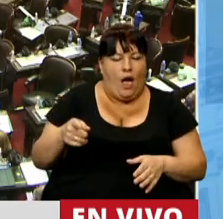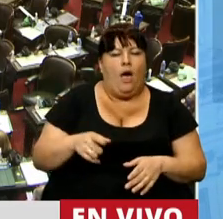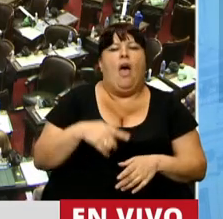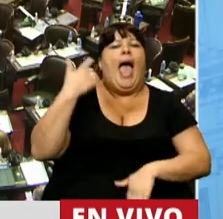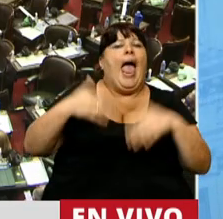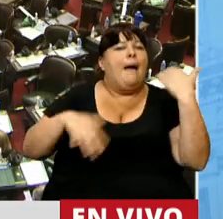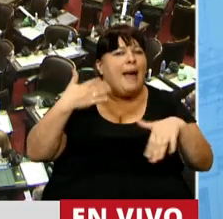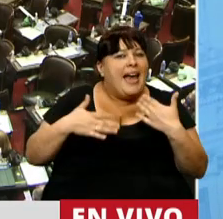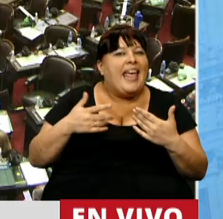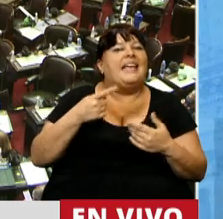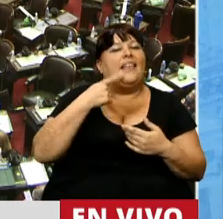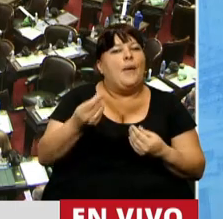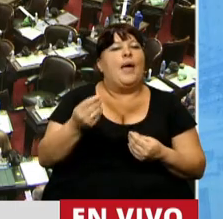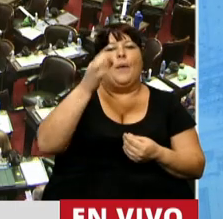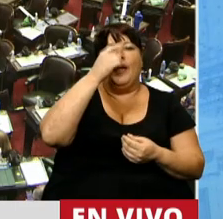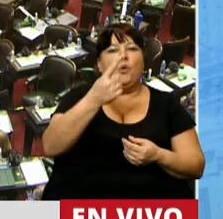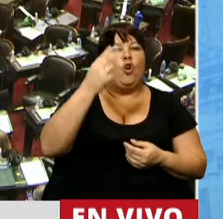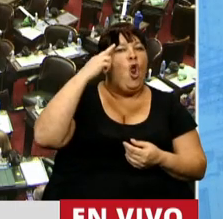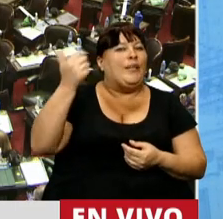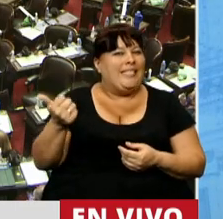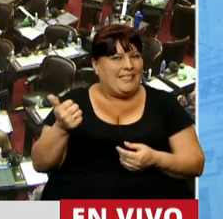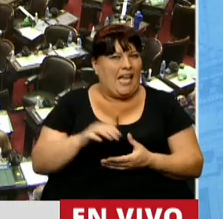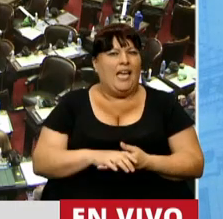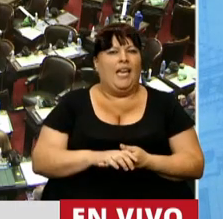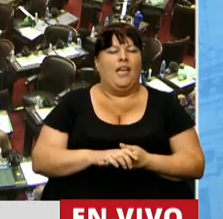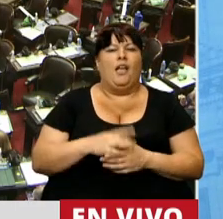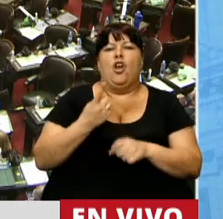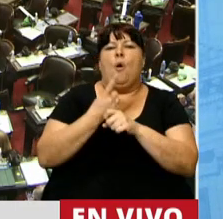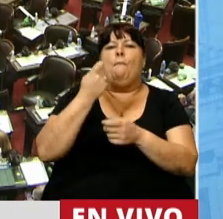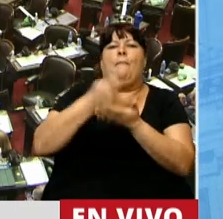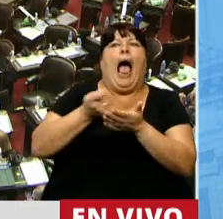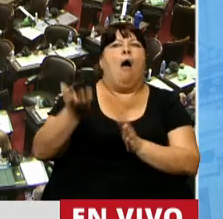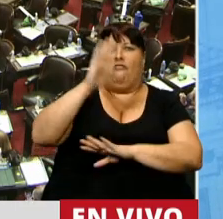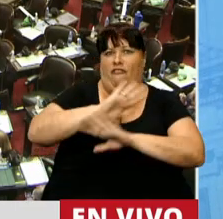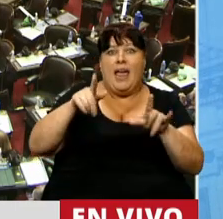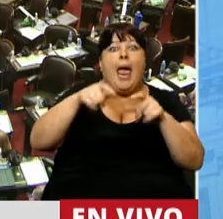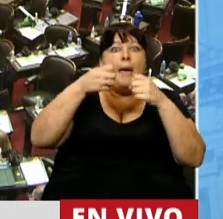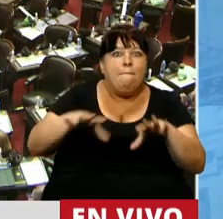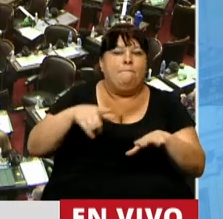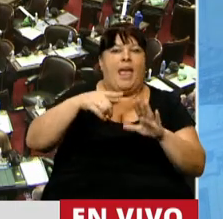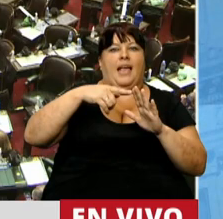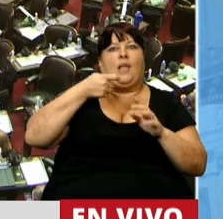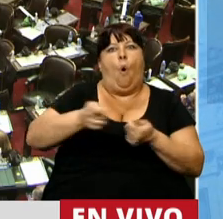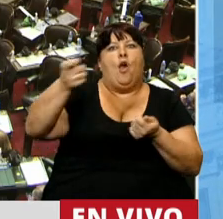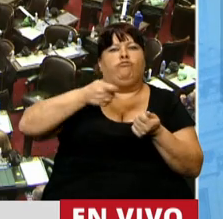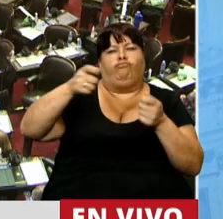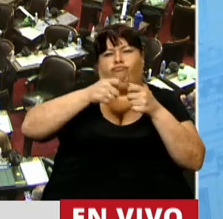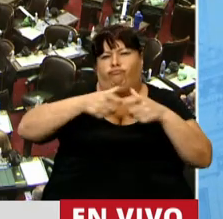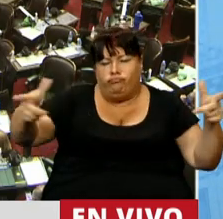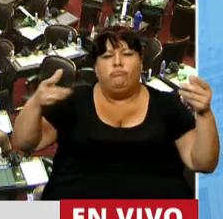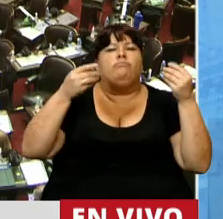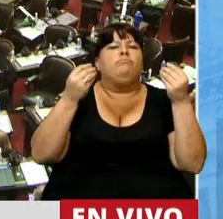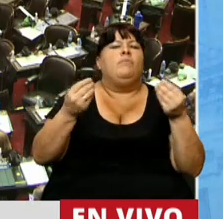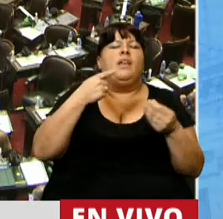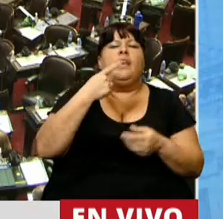una emergencia que los invito a ver la 2196 y dejó de pagar aumentos. Y esto comienza en la gran cantidad de juicios. ¿Y qué